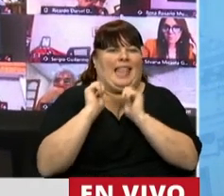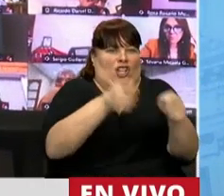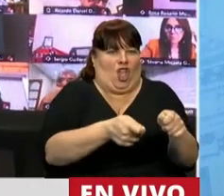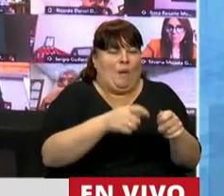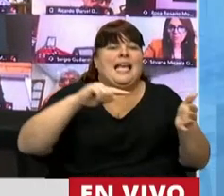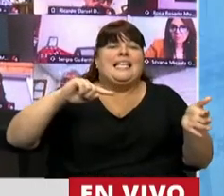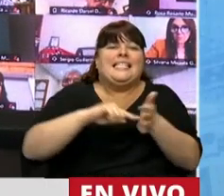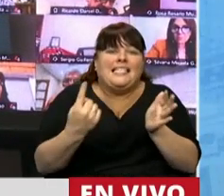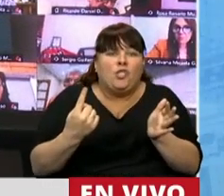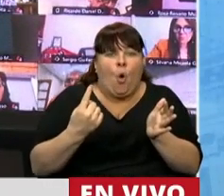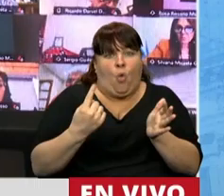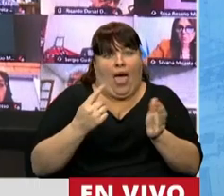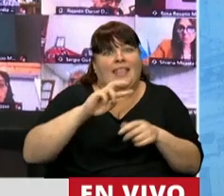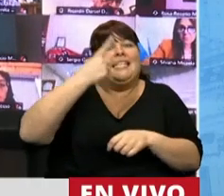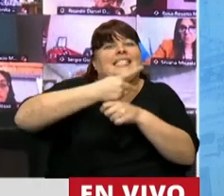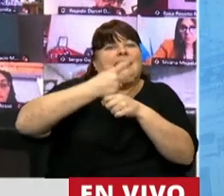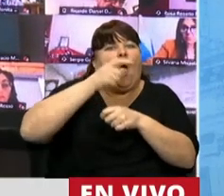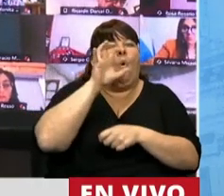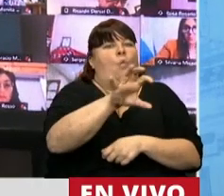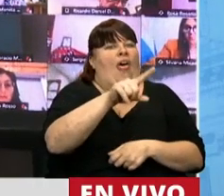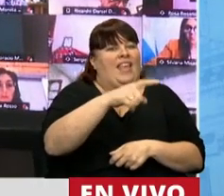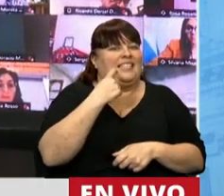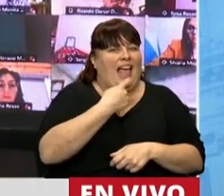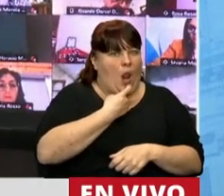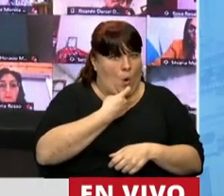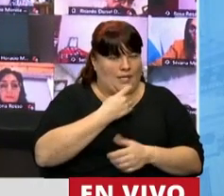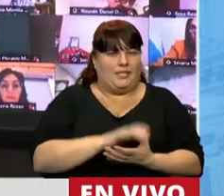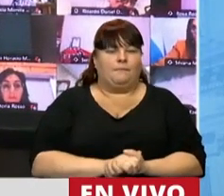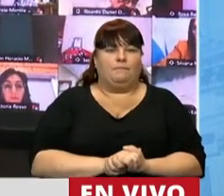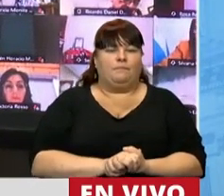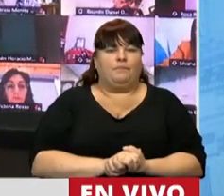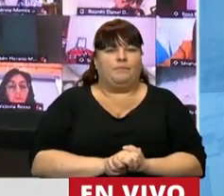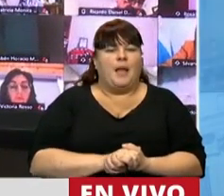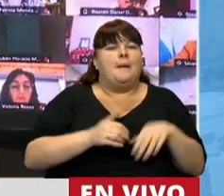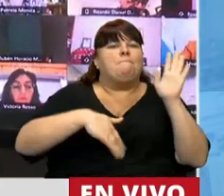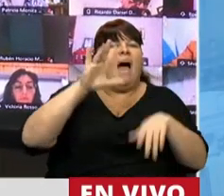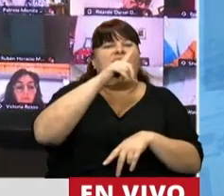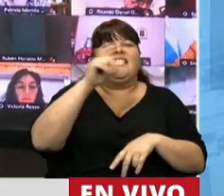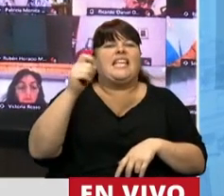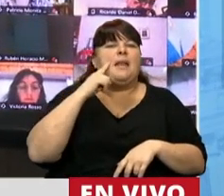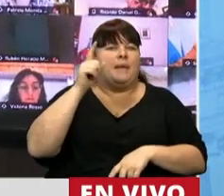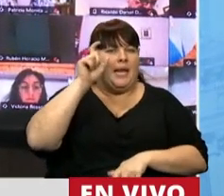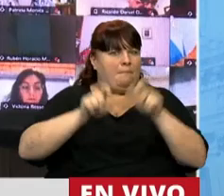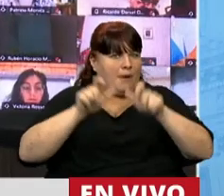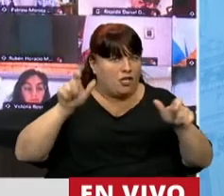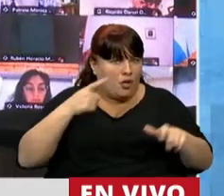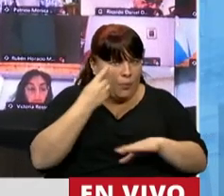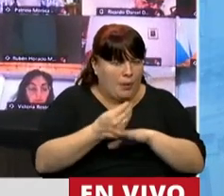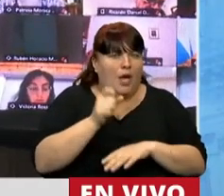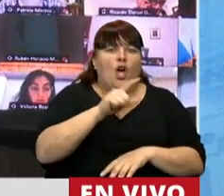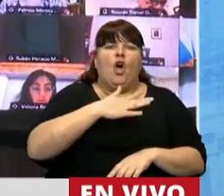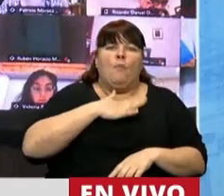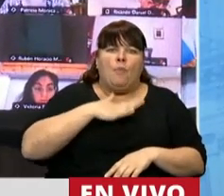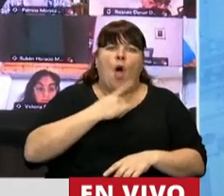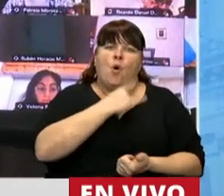ese federalismo, desconcentración y descentralización, sea la ciudad de Villa Mercedes la